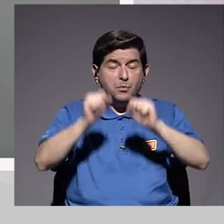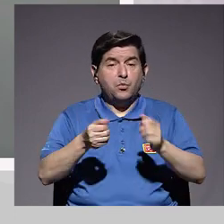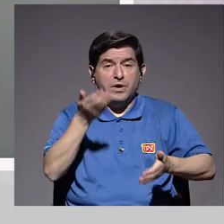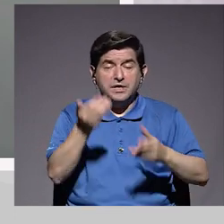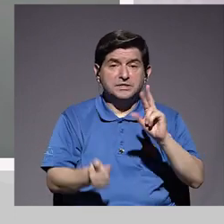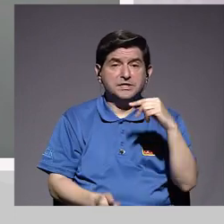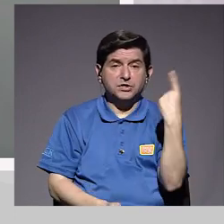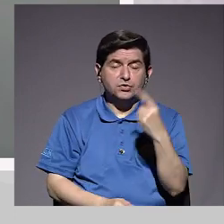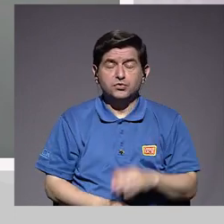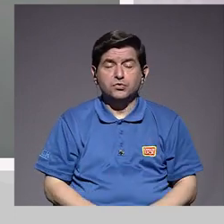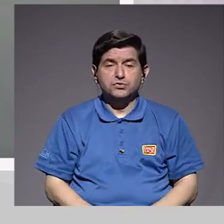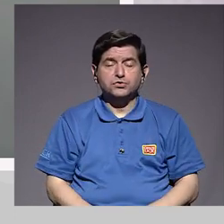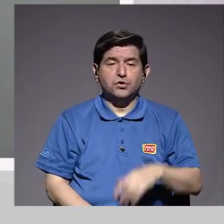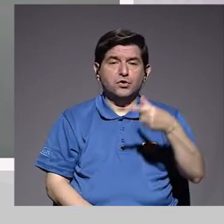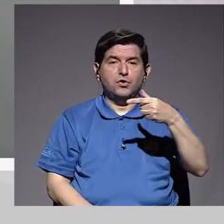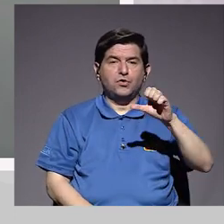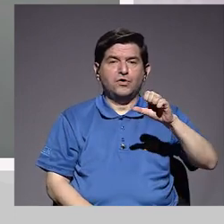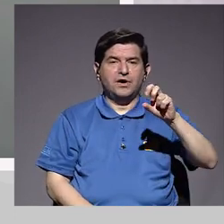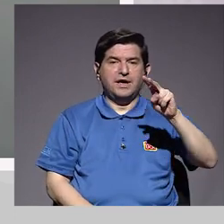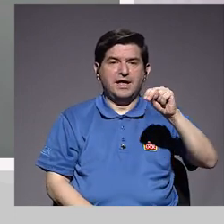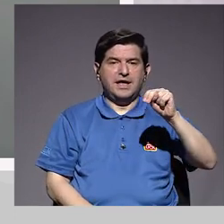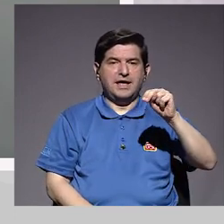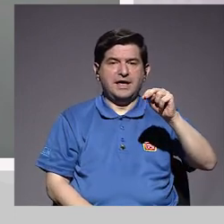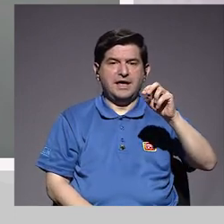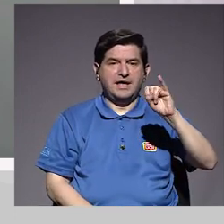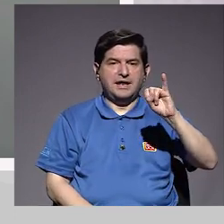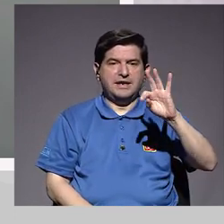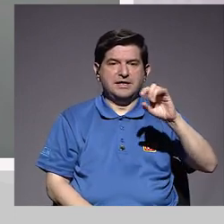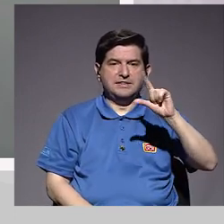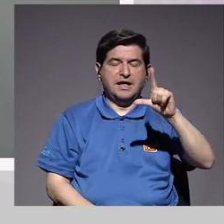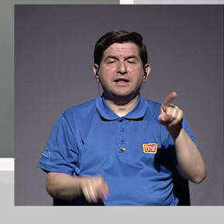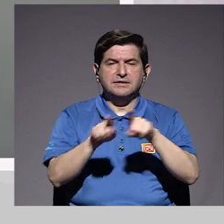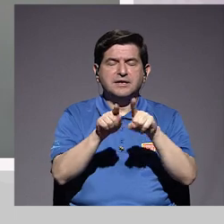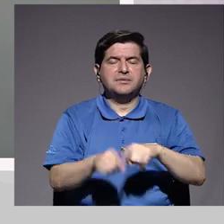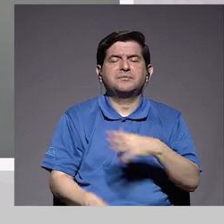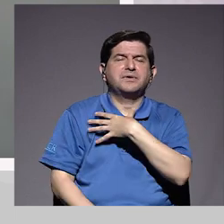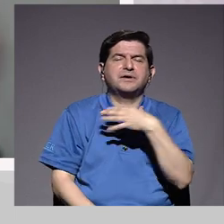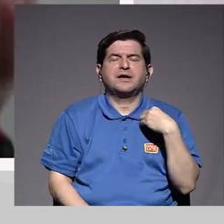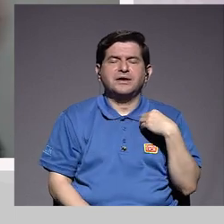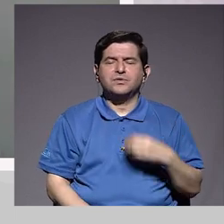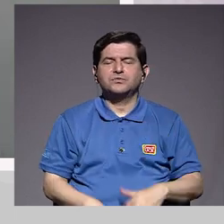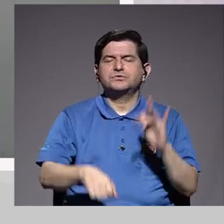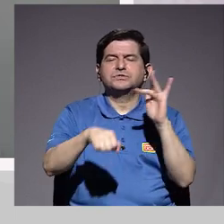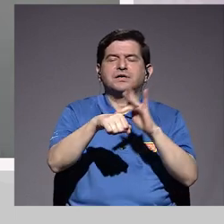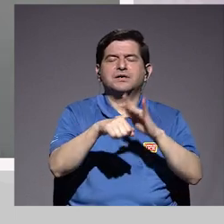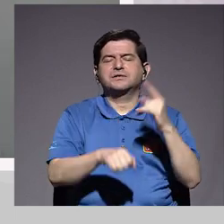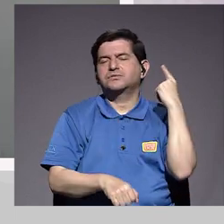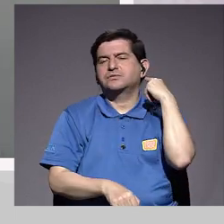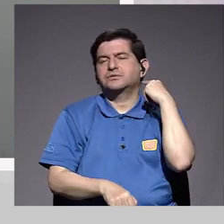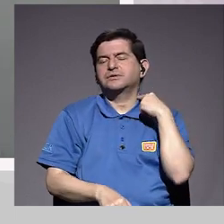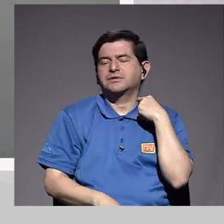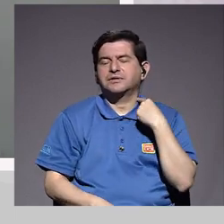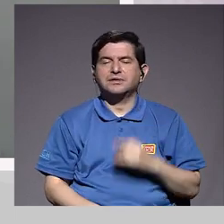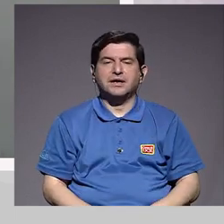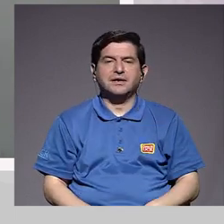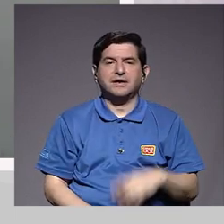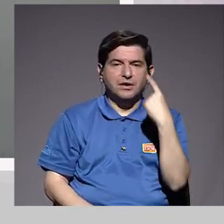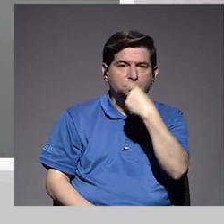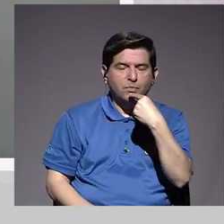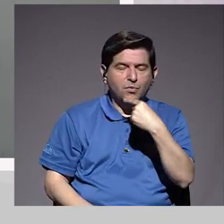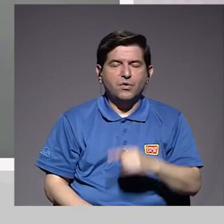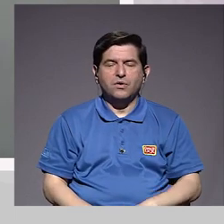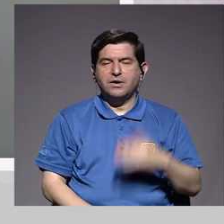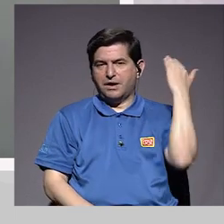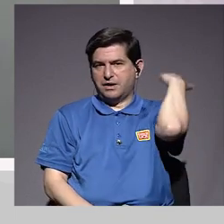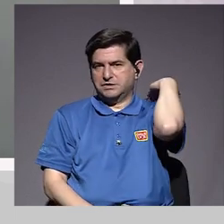que puede ser no solamente genitales, puede ser también que le encanta que le toquen el cuello, le encanta la espalda, le encanta la boca, le encanta